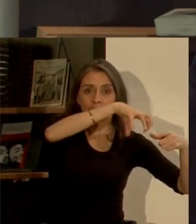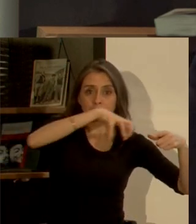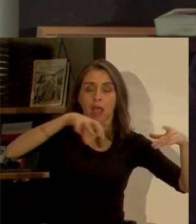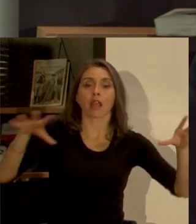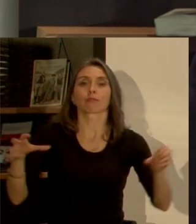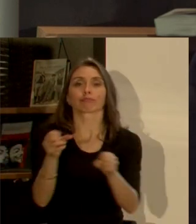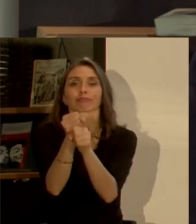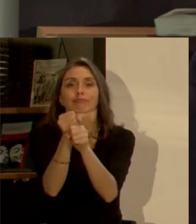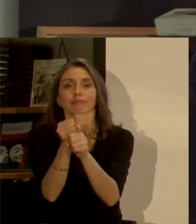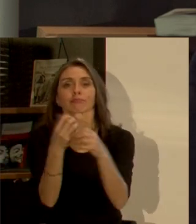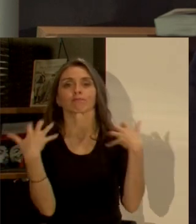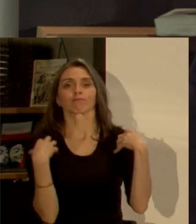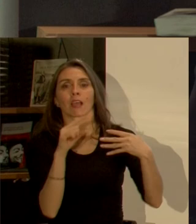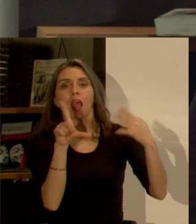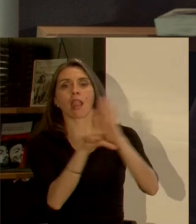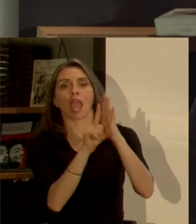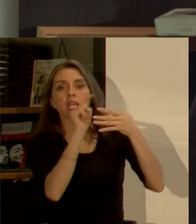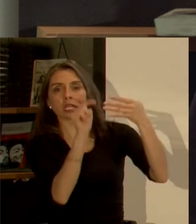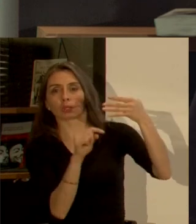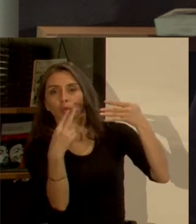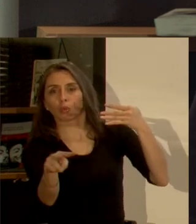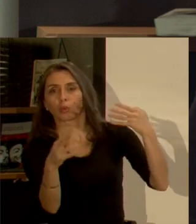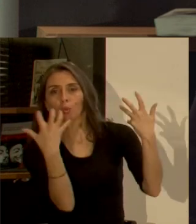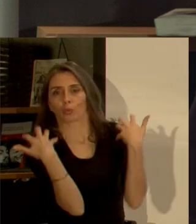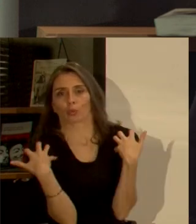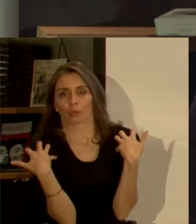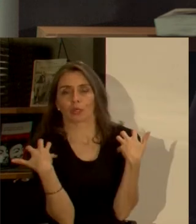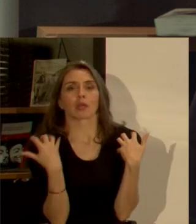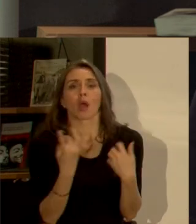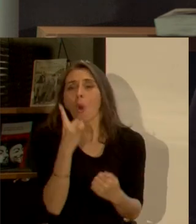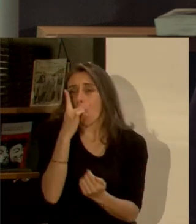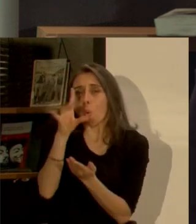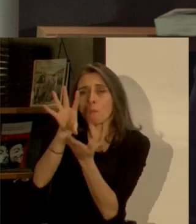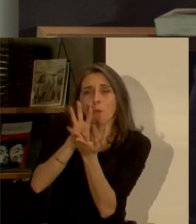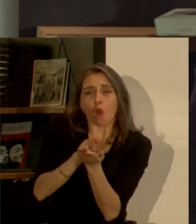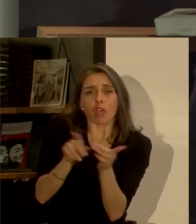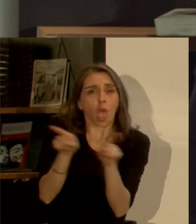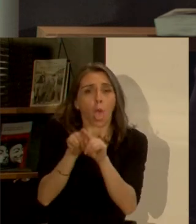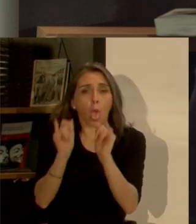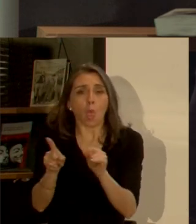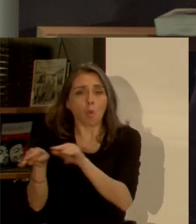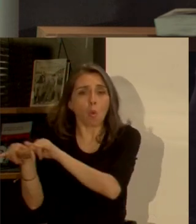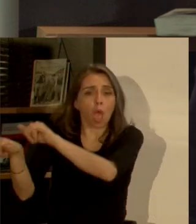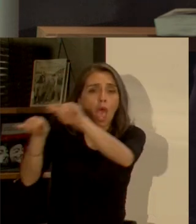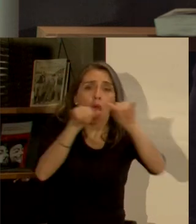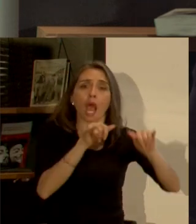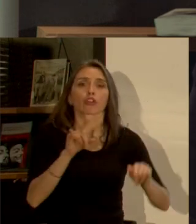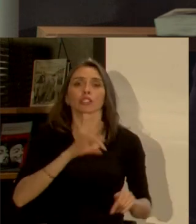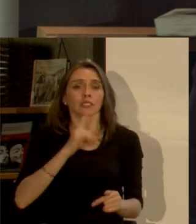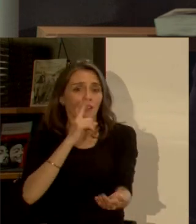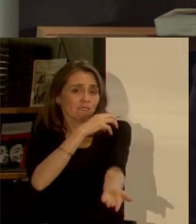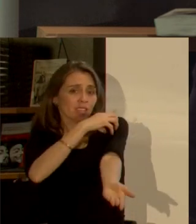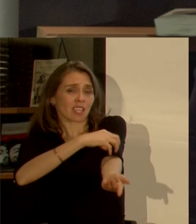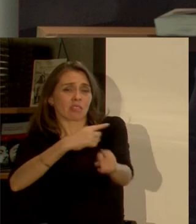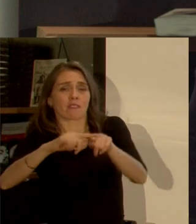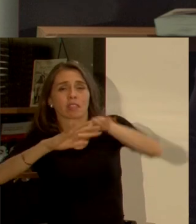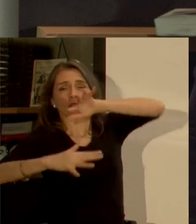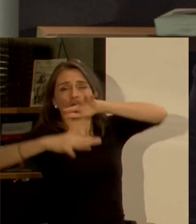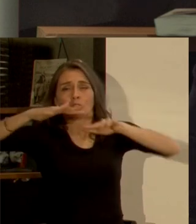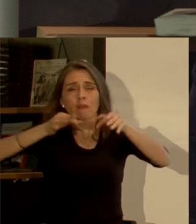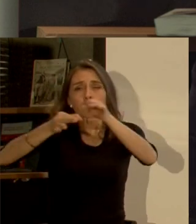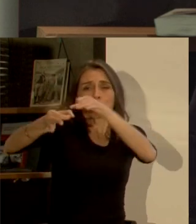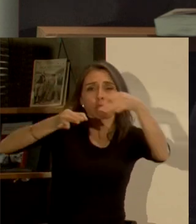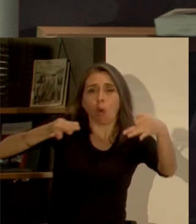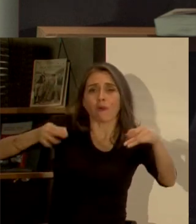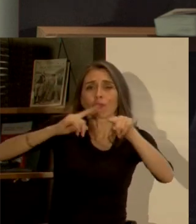competencias adecuadas lo que insisto yo es que no hay un modelo único es decir la geografía de este país la forma de como están